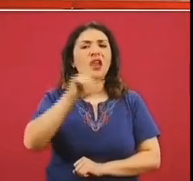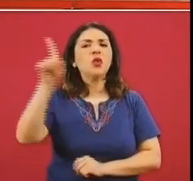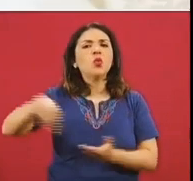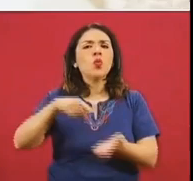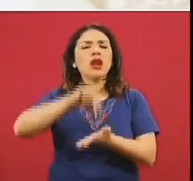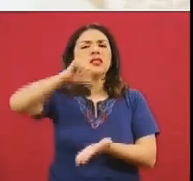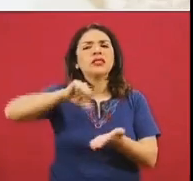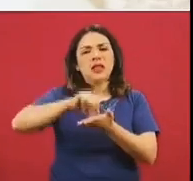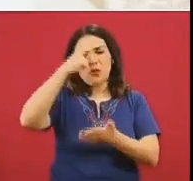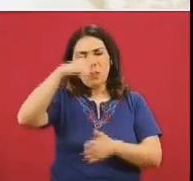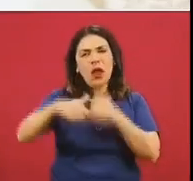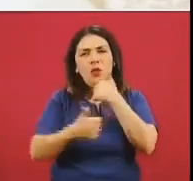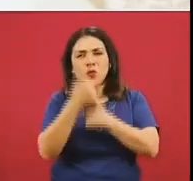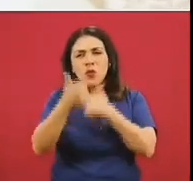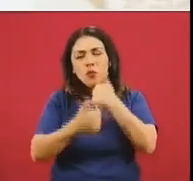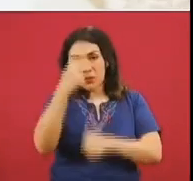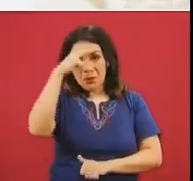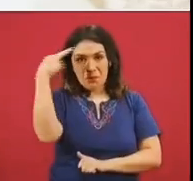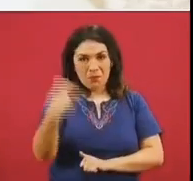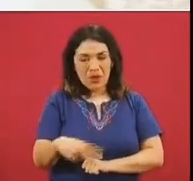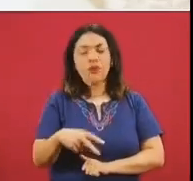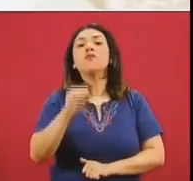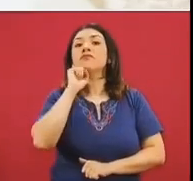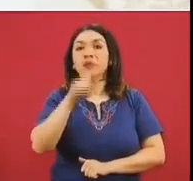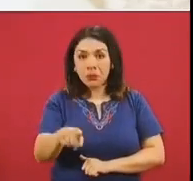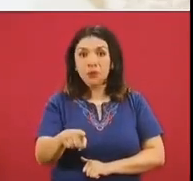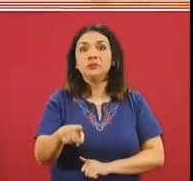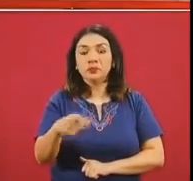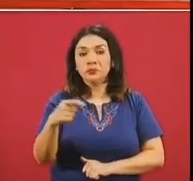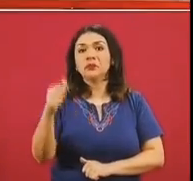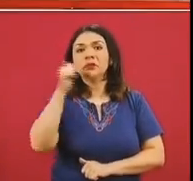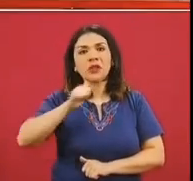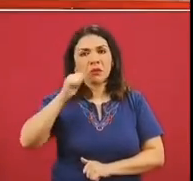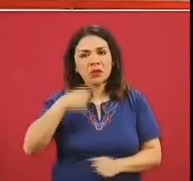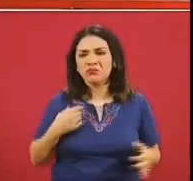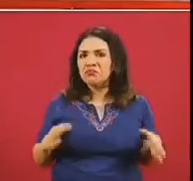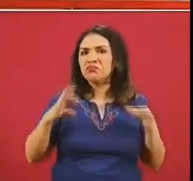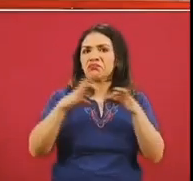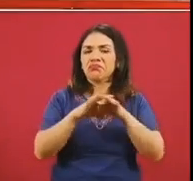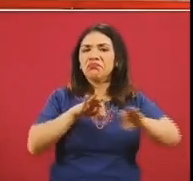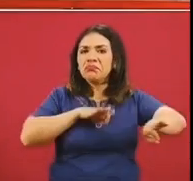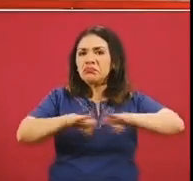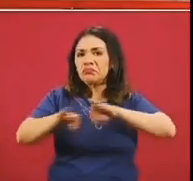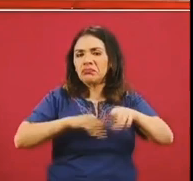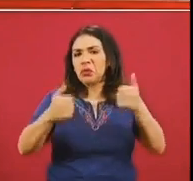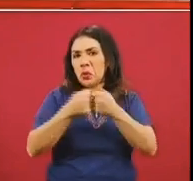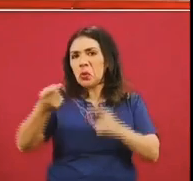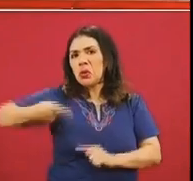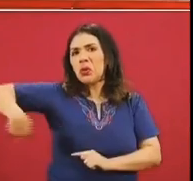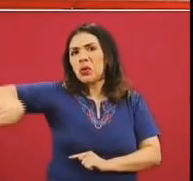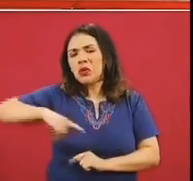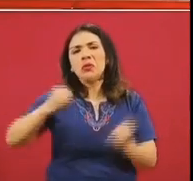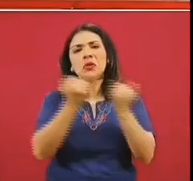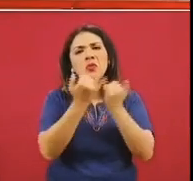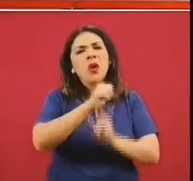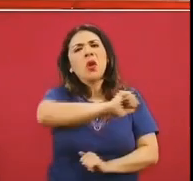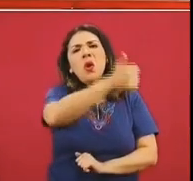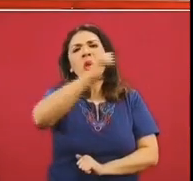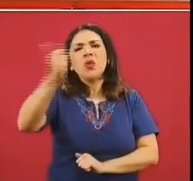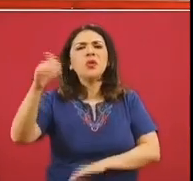Centro de Competitividad de México y también hemos venido colaborando con ellos como con otras